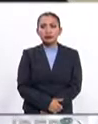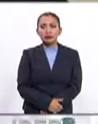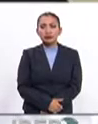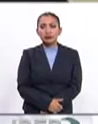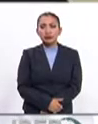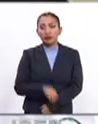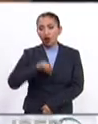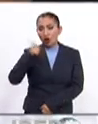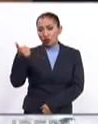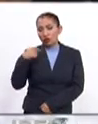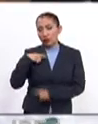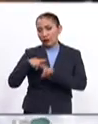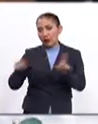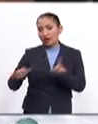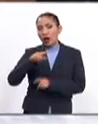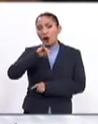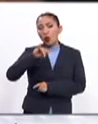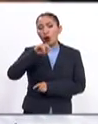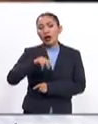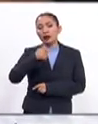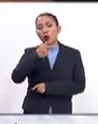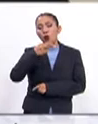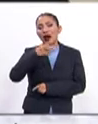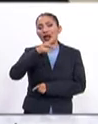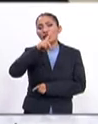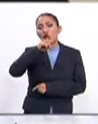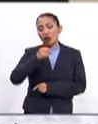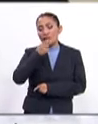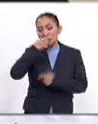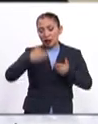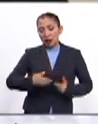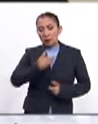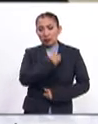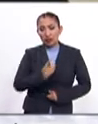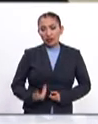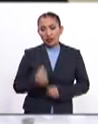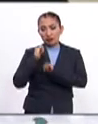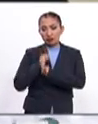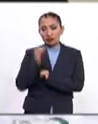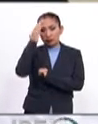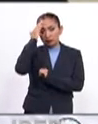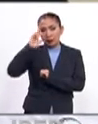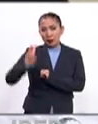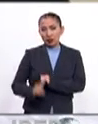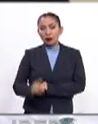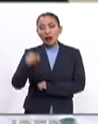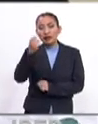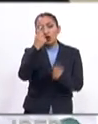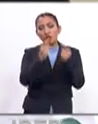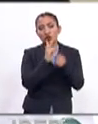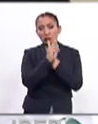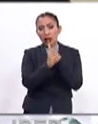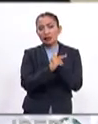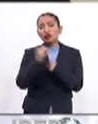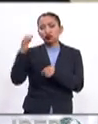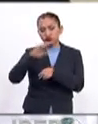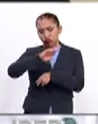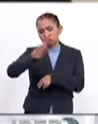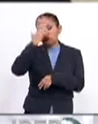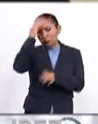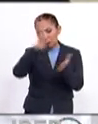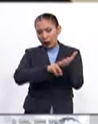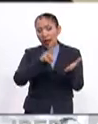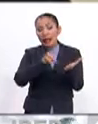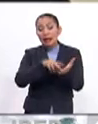Del otro lado de la moneda, Juan Guaidó, quien se autoproclamó presidente encargado de la nación bolivariana, y varias naciones ya sí lo han reconocido,